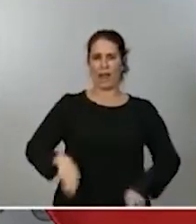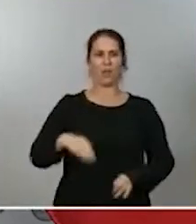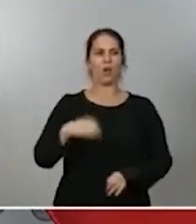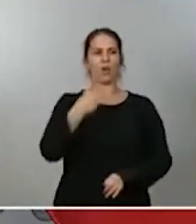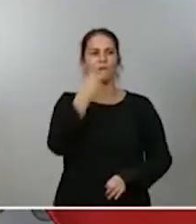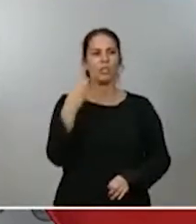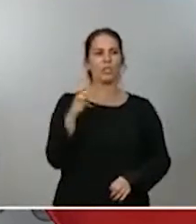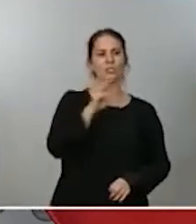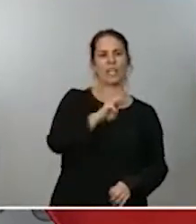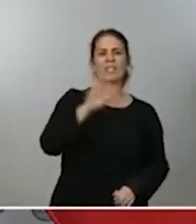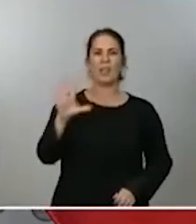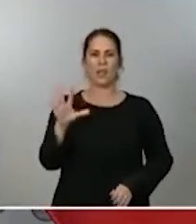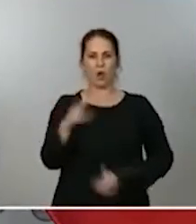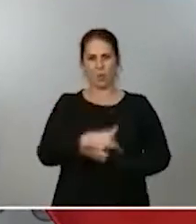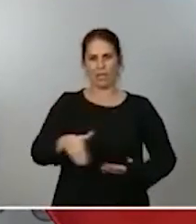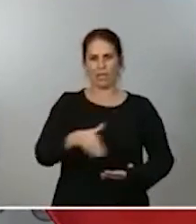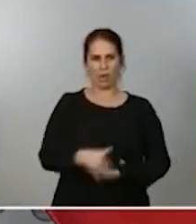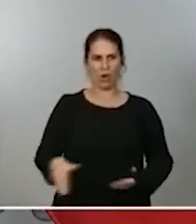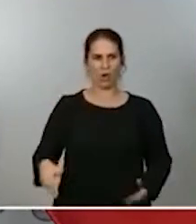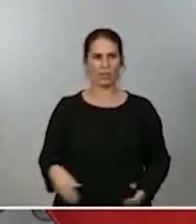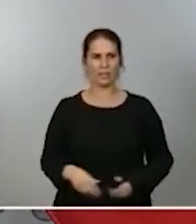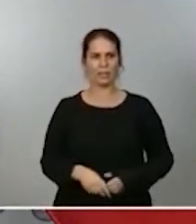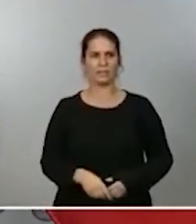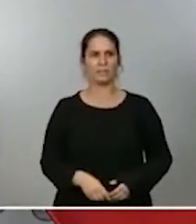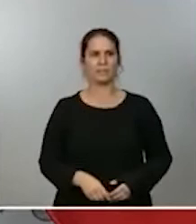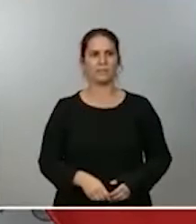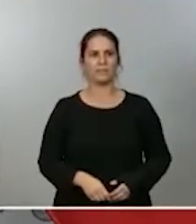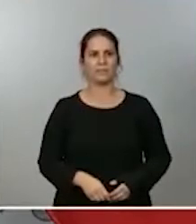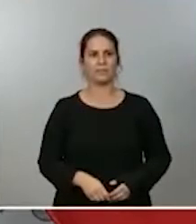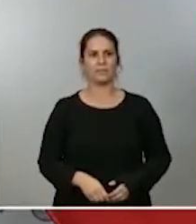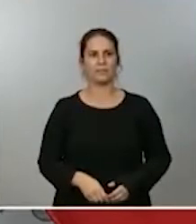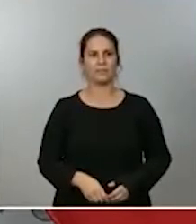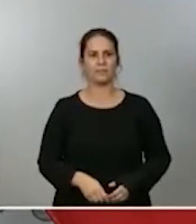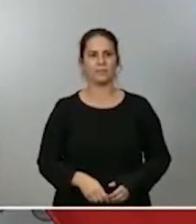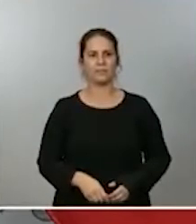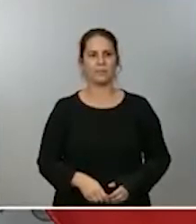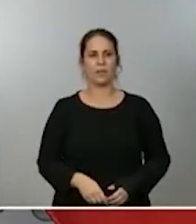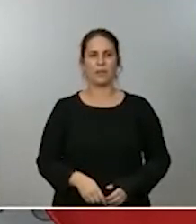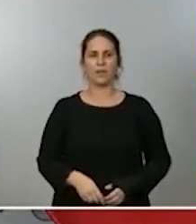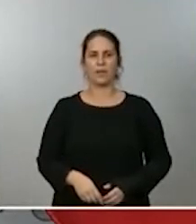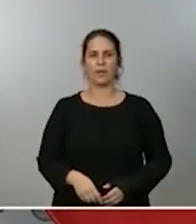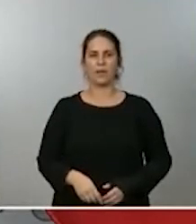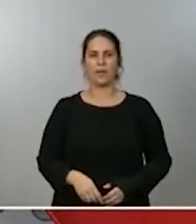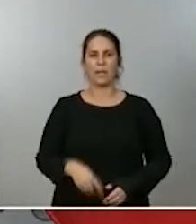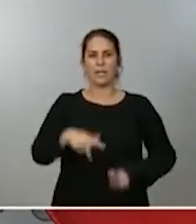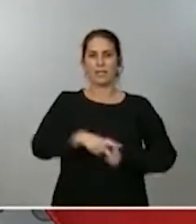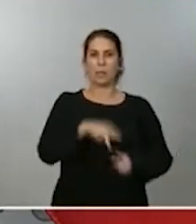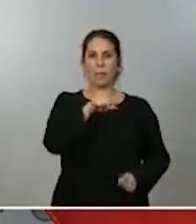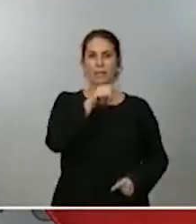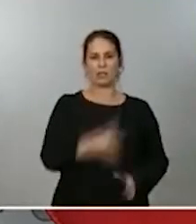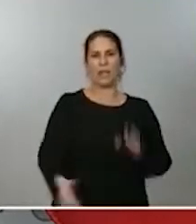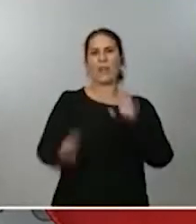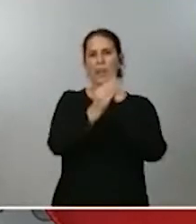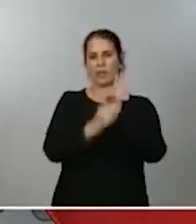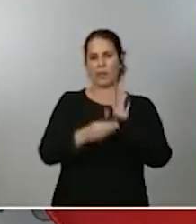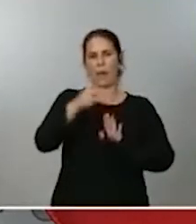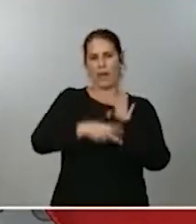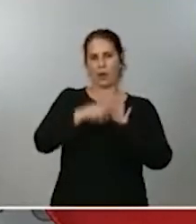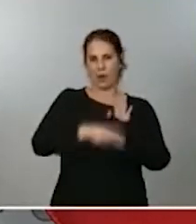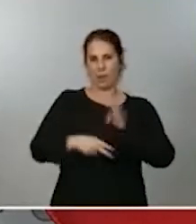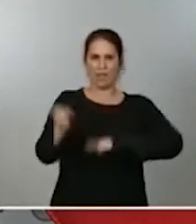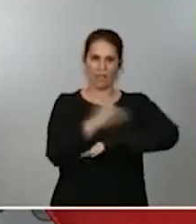millones. Ambos instrumentos están incluidos, están recogidos en la norma que regula este fondo de solvencia.